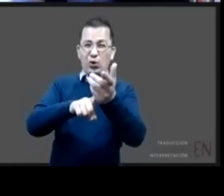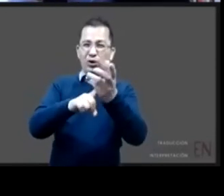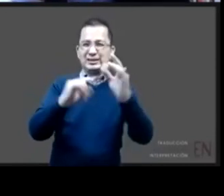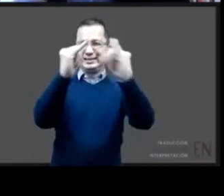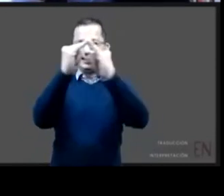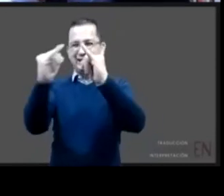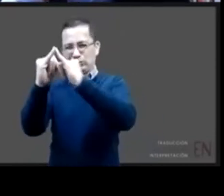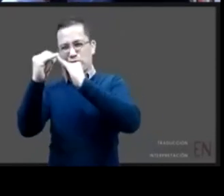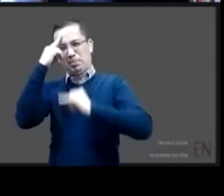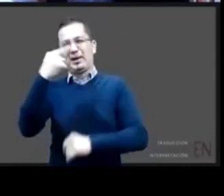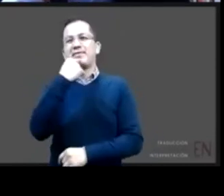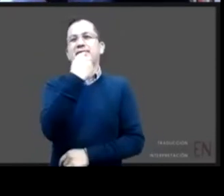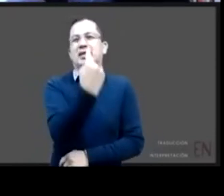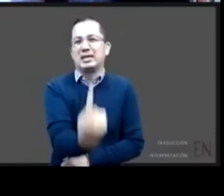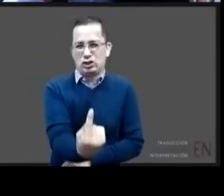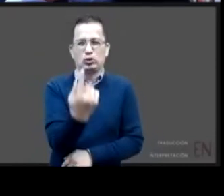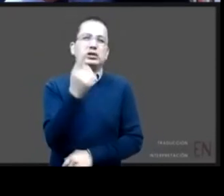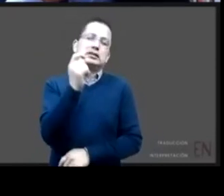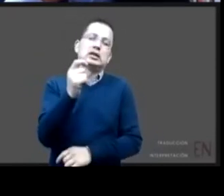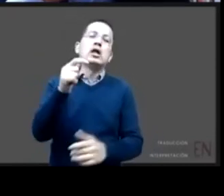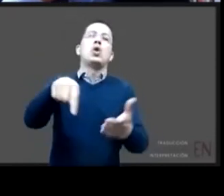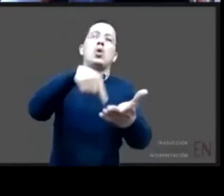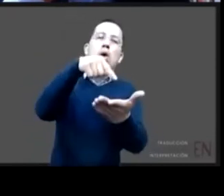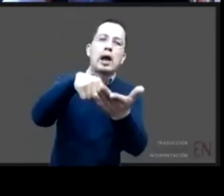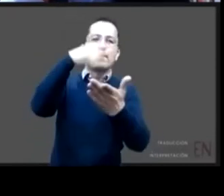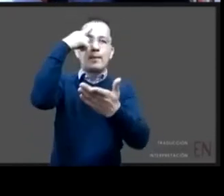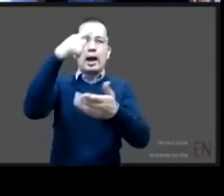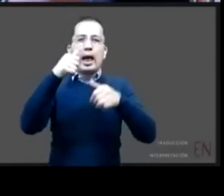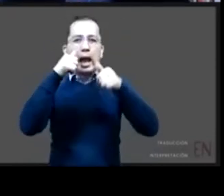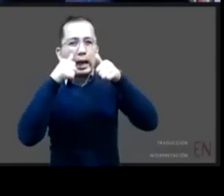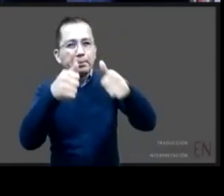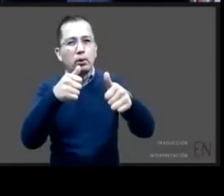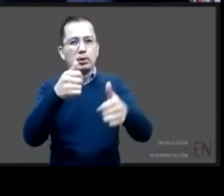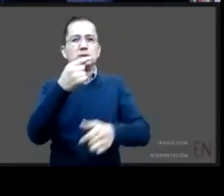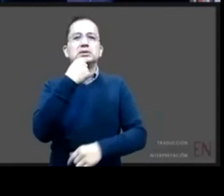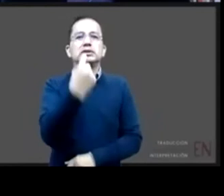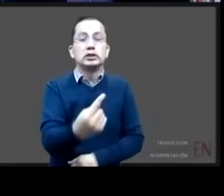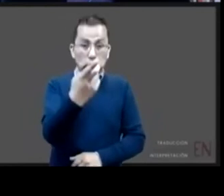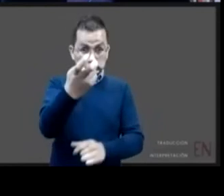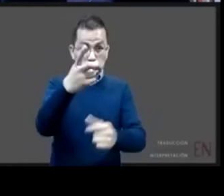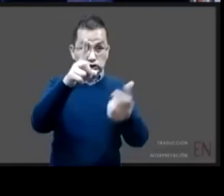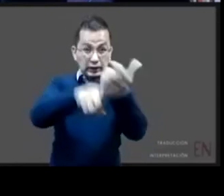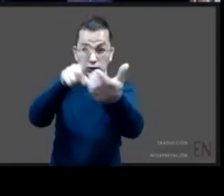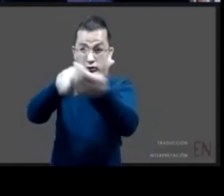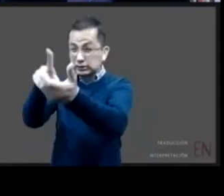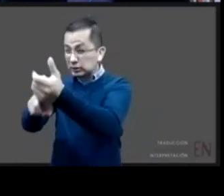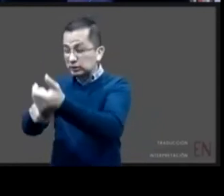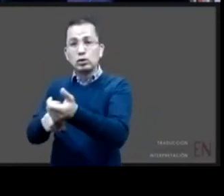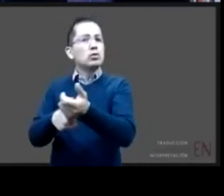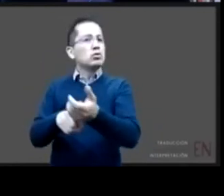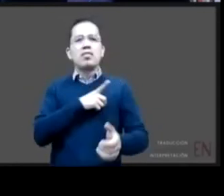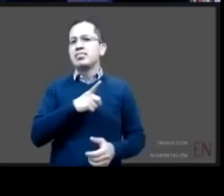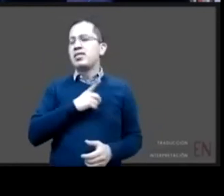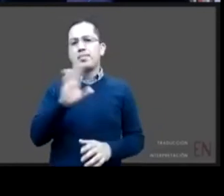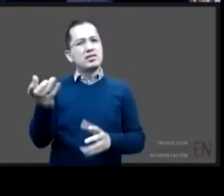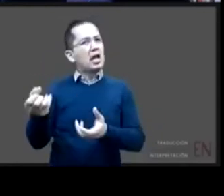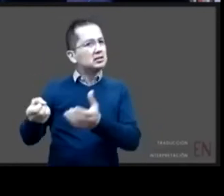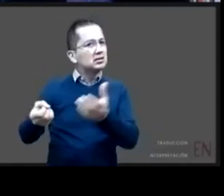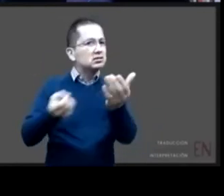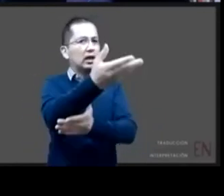que se encuentran en los centros de asistencia social hace un momento les decía que teníamos un identificado